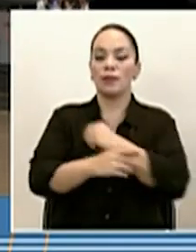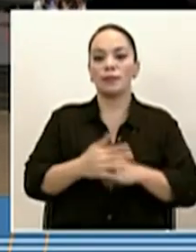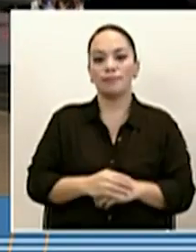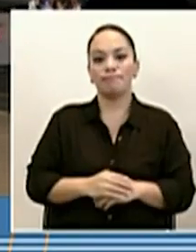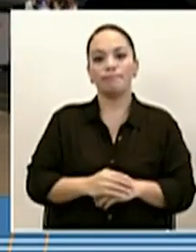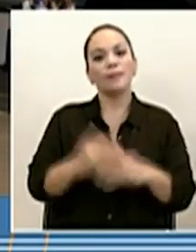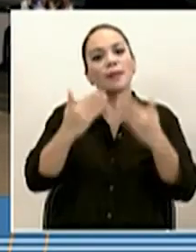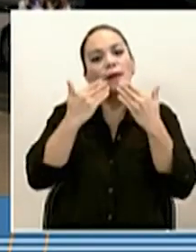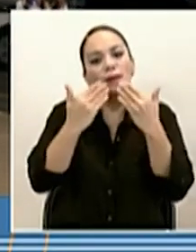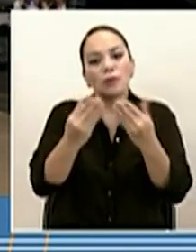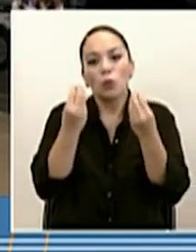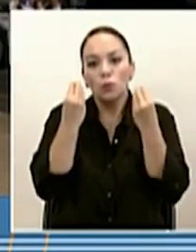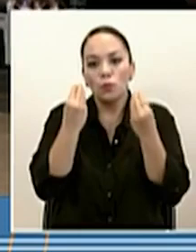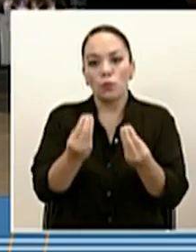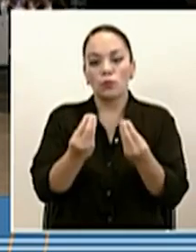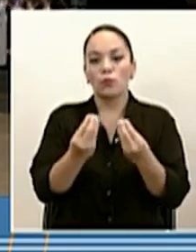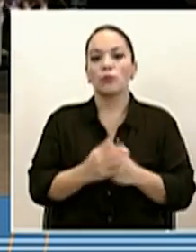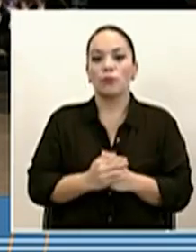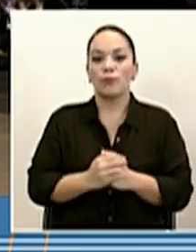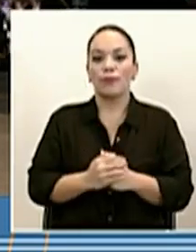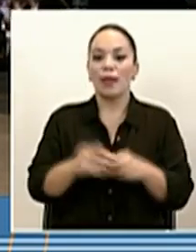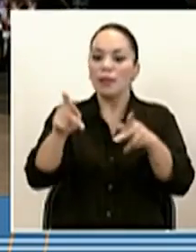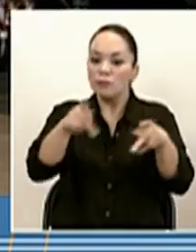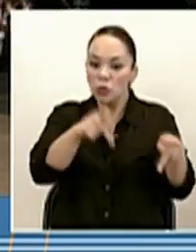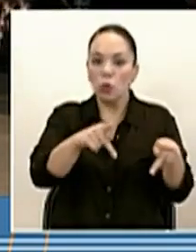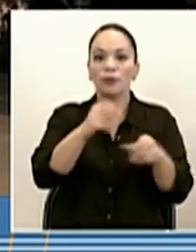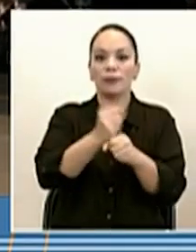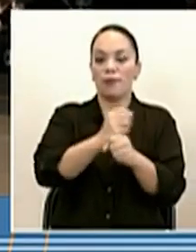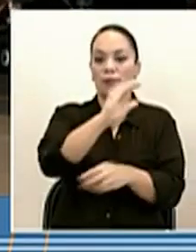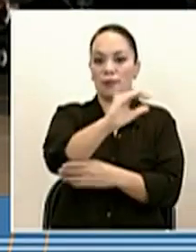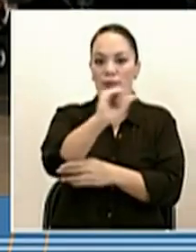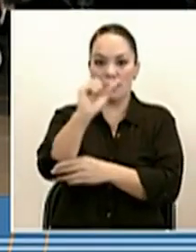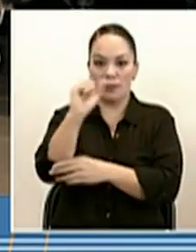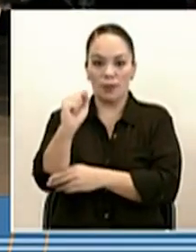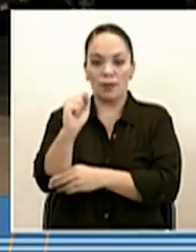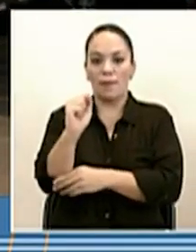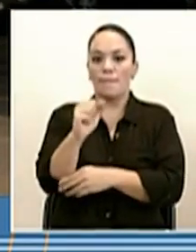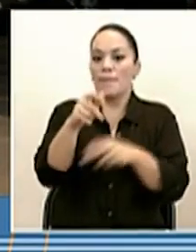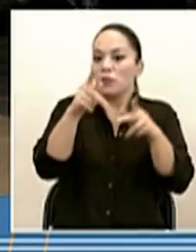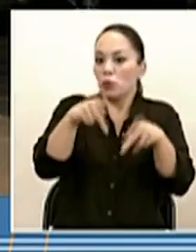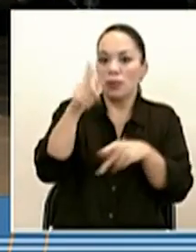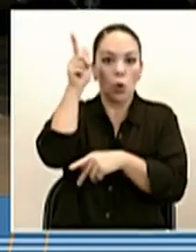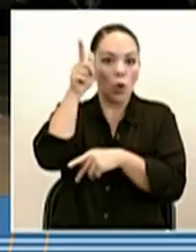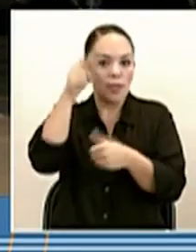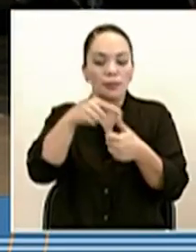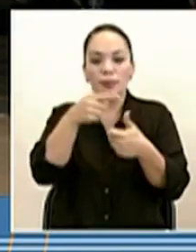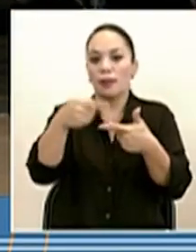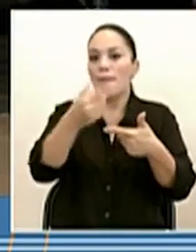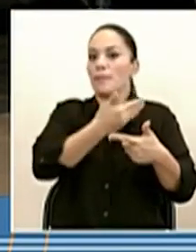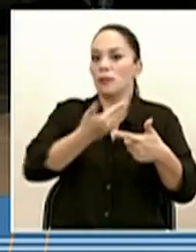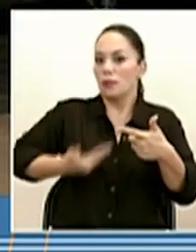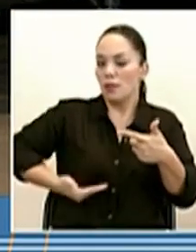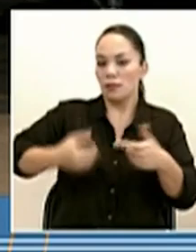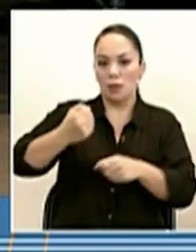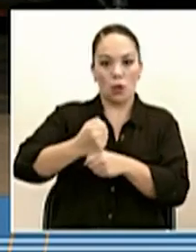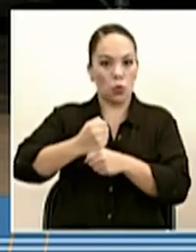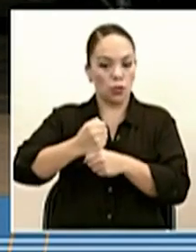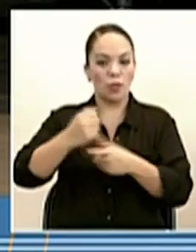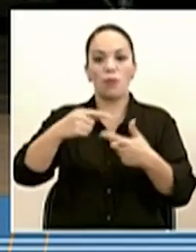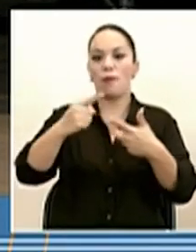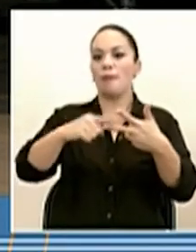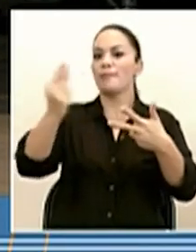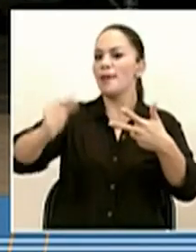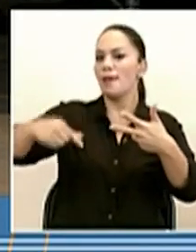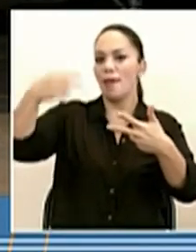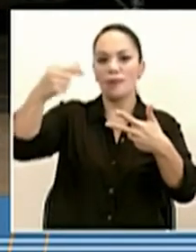quiero agradecer muchísimo al personal de la Caja, tanto de logística como a su Presidencia Ejecutiva, la Gerencia, la Gerencia